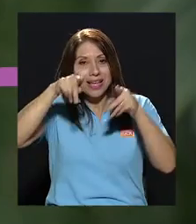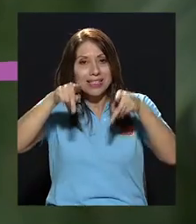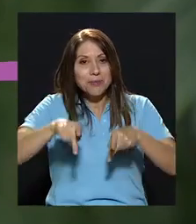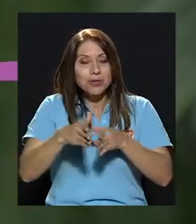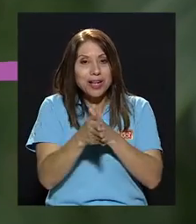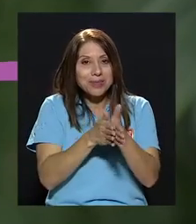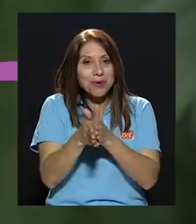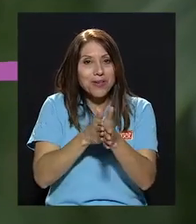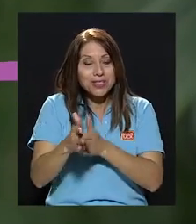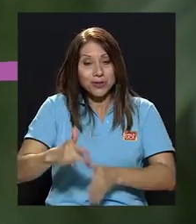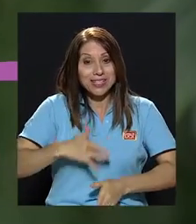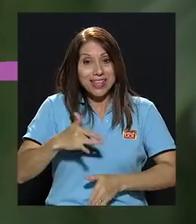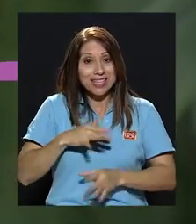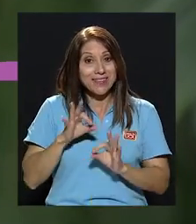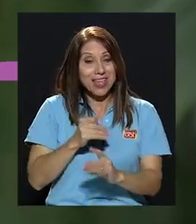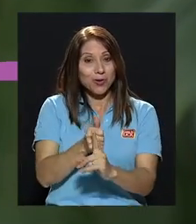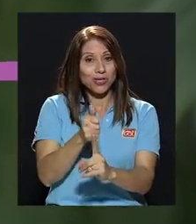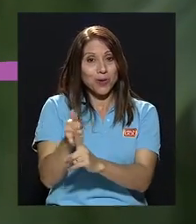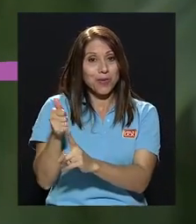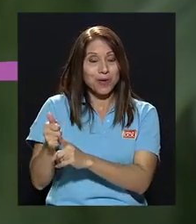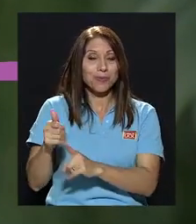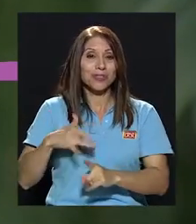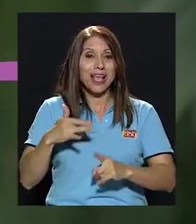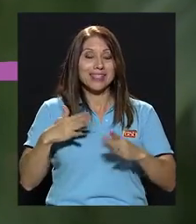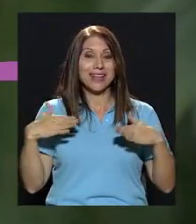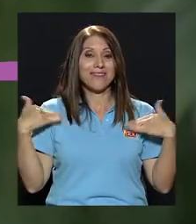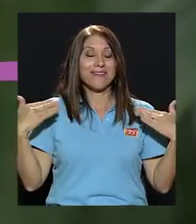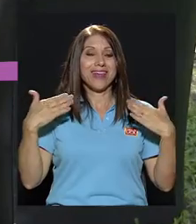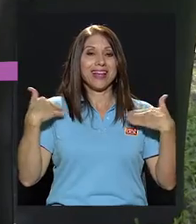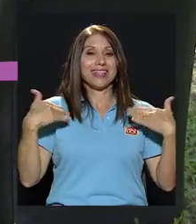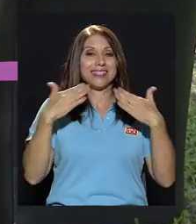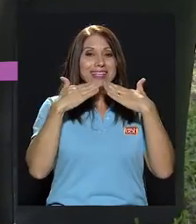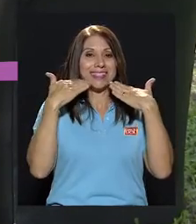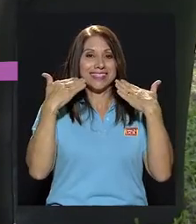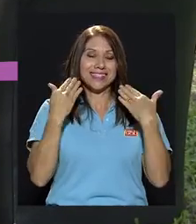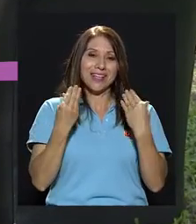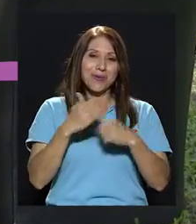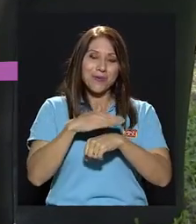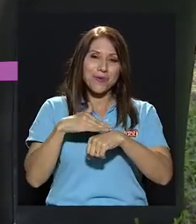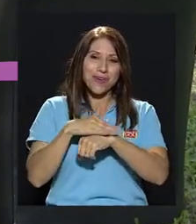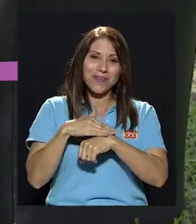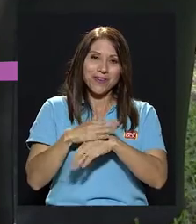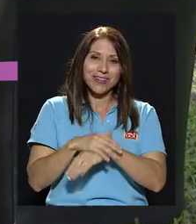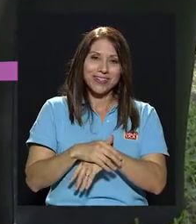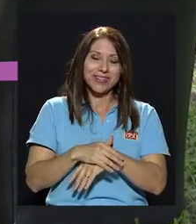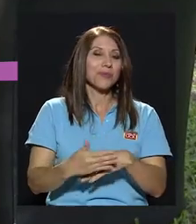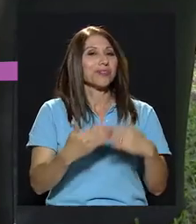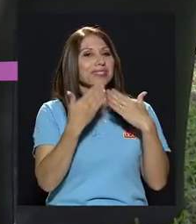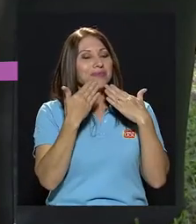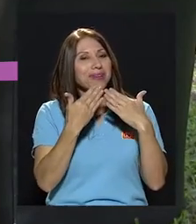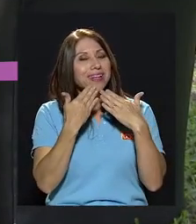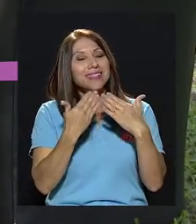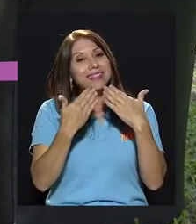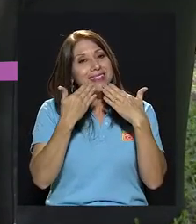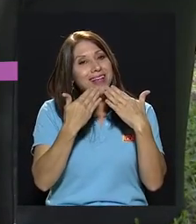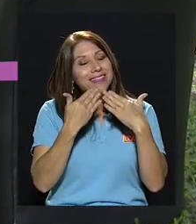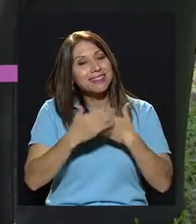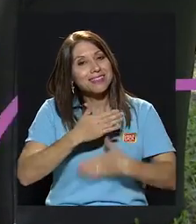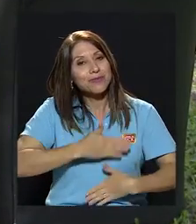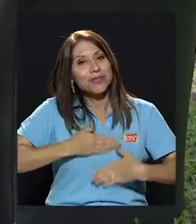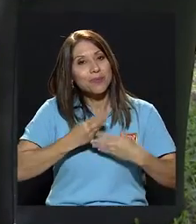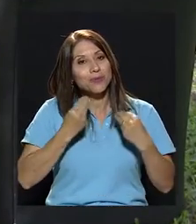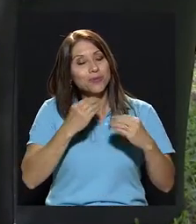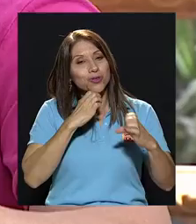provecho, sentirse bien consigo mismos y a ser felices. Por favor. Muchísimas gracias. Muchas gracias, Karina. Gracias a Agradecemos mucho la